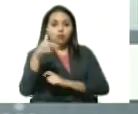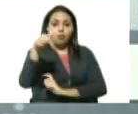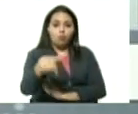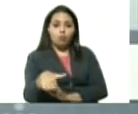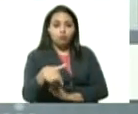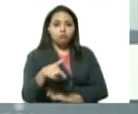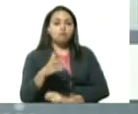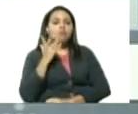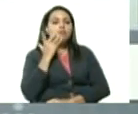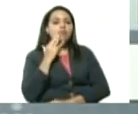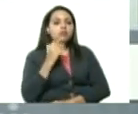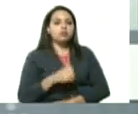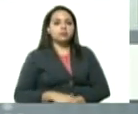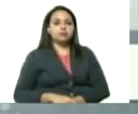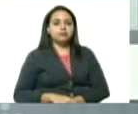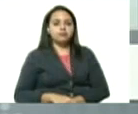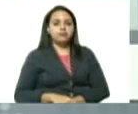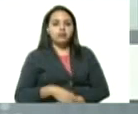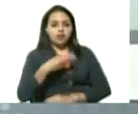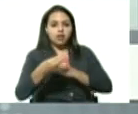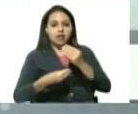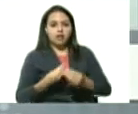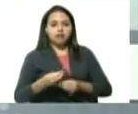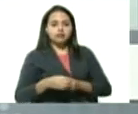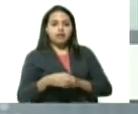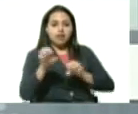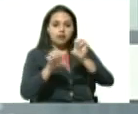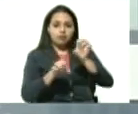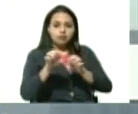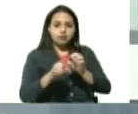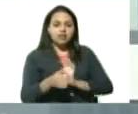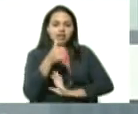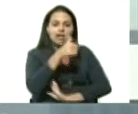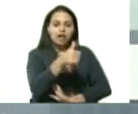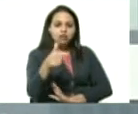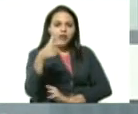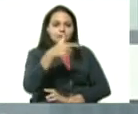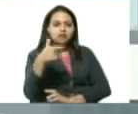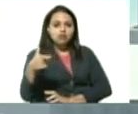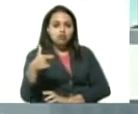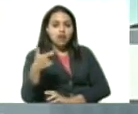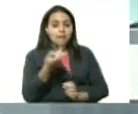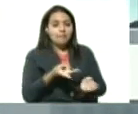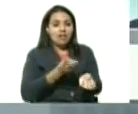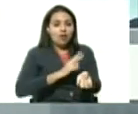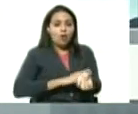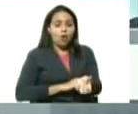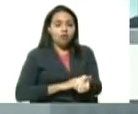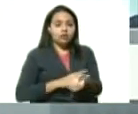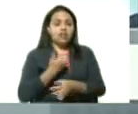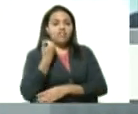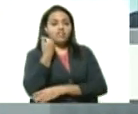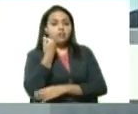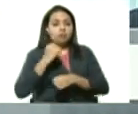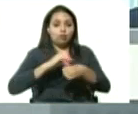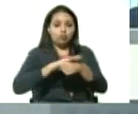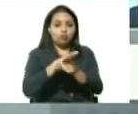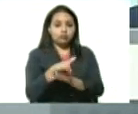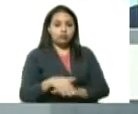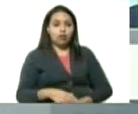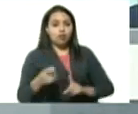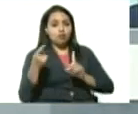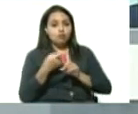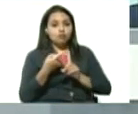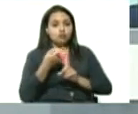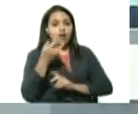ejemplo presidente revisamos el estado la condición de cada uno de los casos graves y moderados que tenemos uno de estos